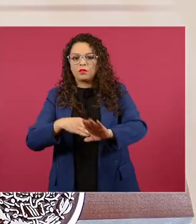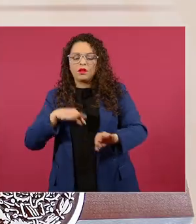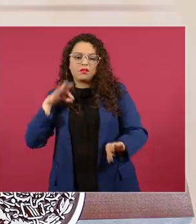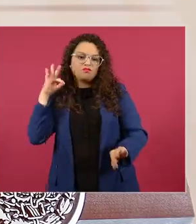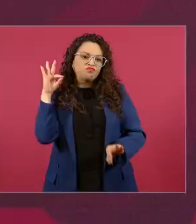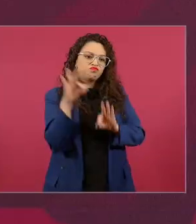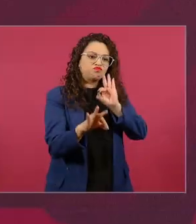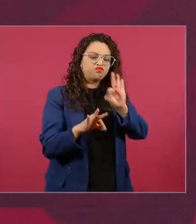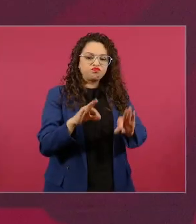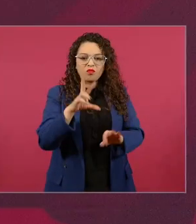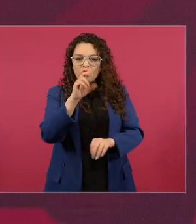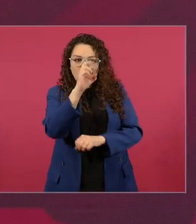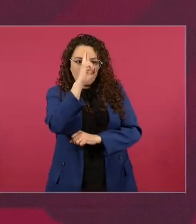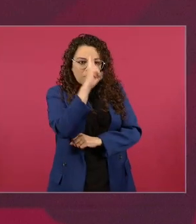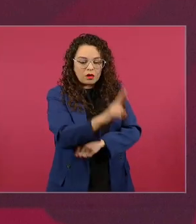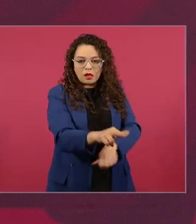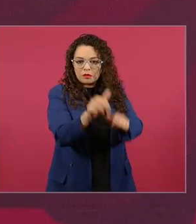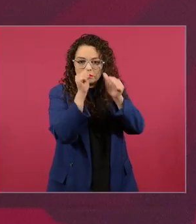no tiene